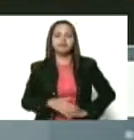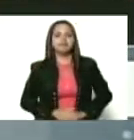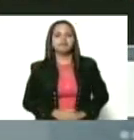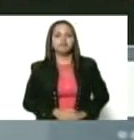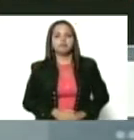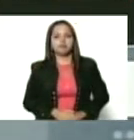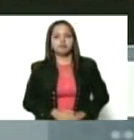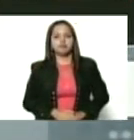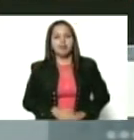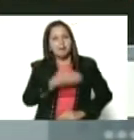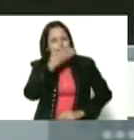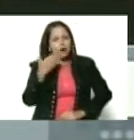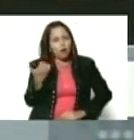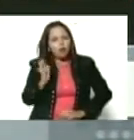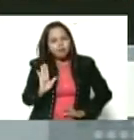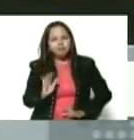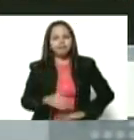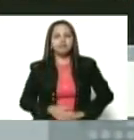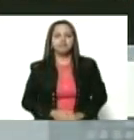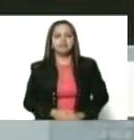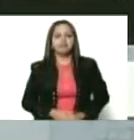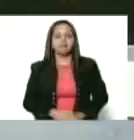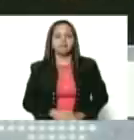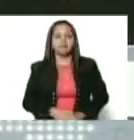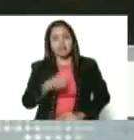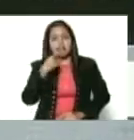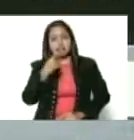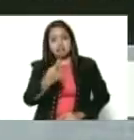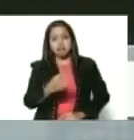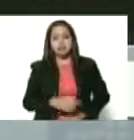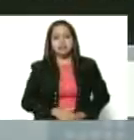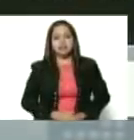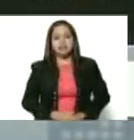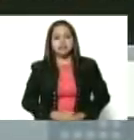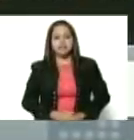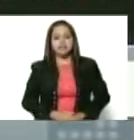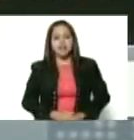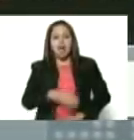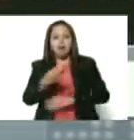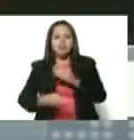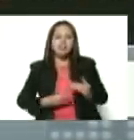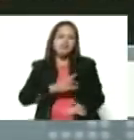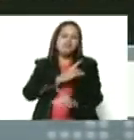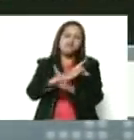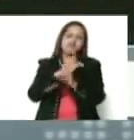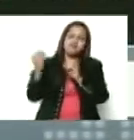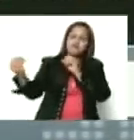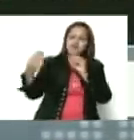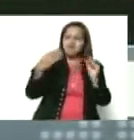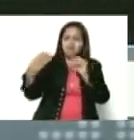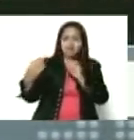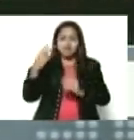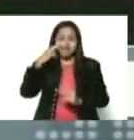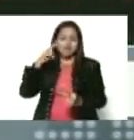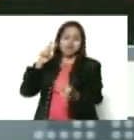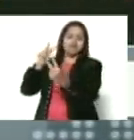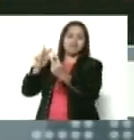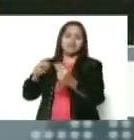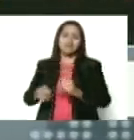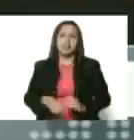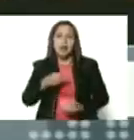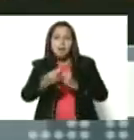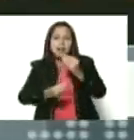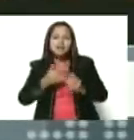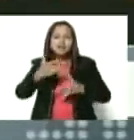Y fue mejor. Por eso dijimos, bueno, vamos a conectarnos por videoconferencia, vamos a hacer un acto